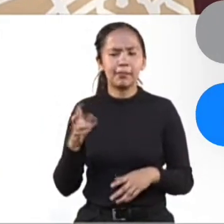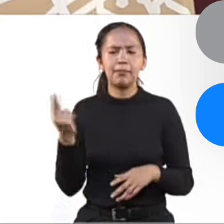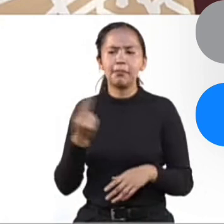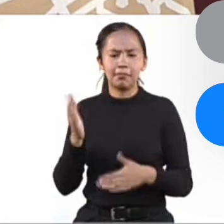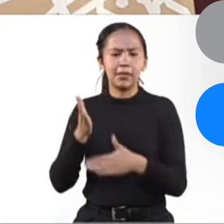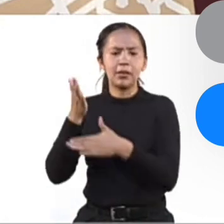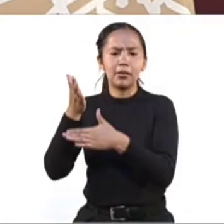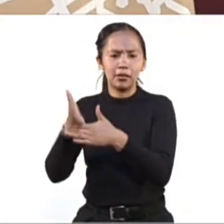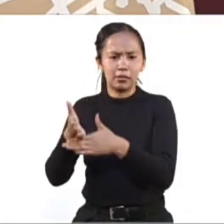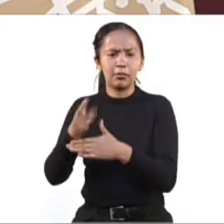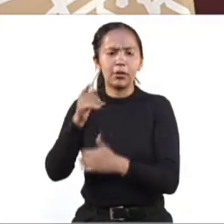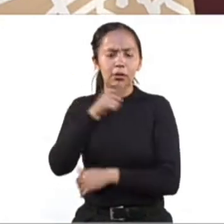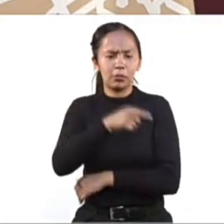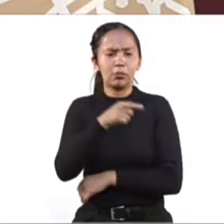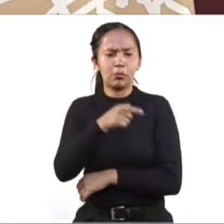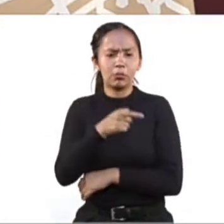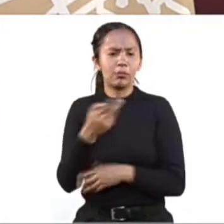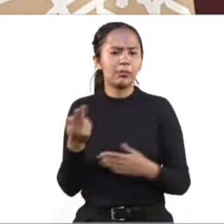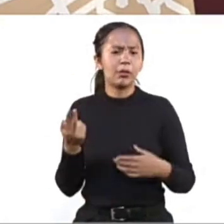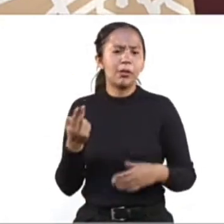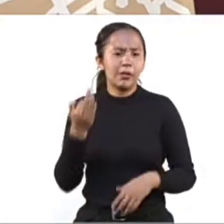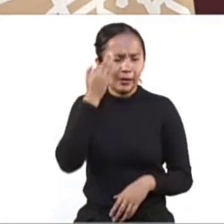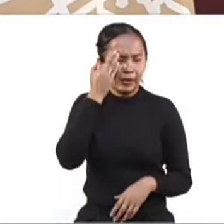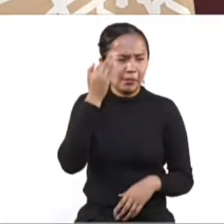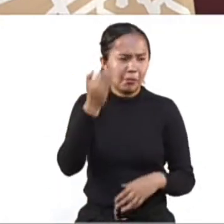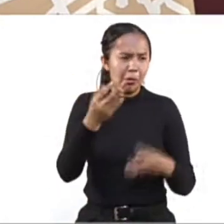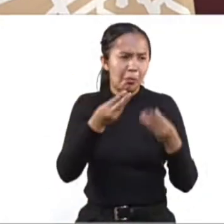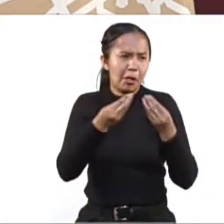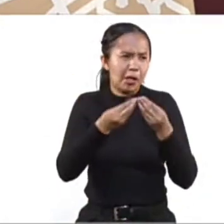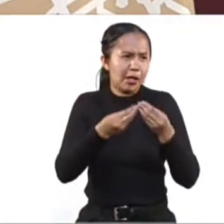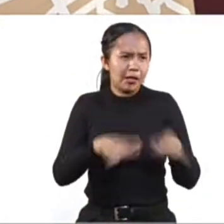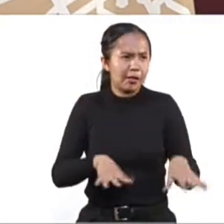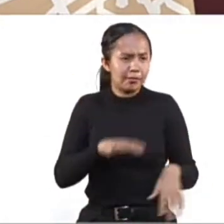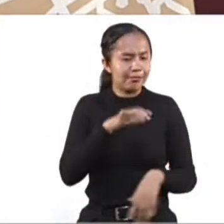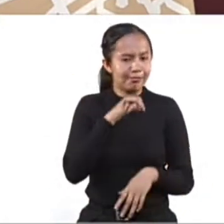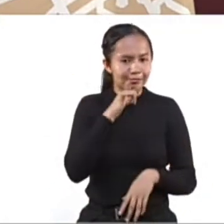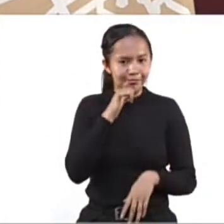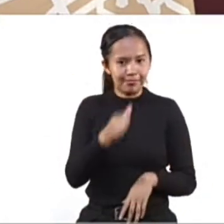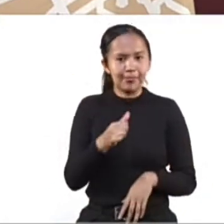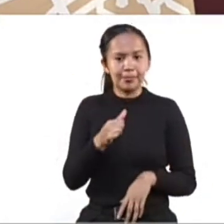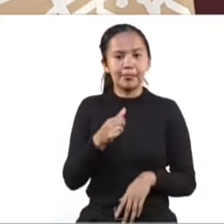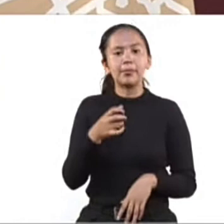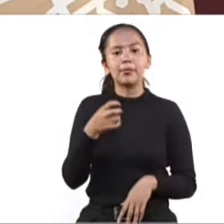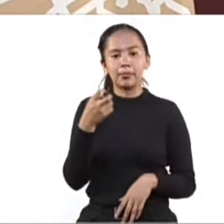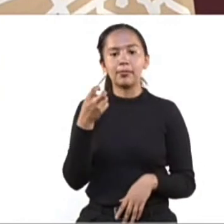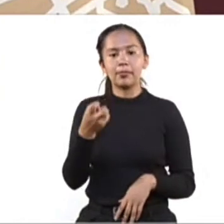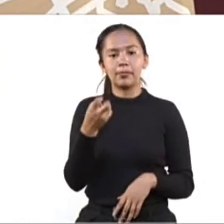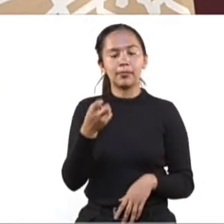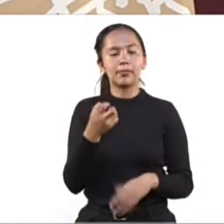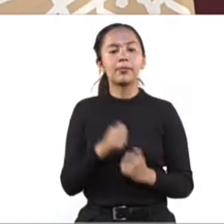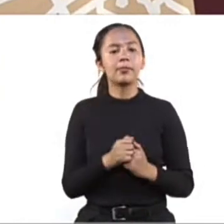pues no pierdas el tiempo no llevando lo necesario, pero también, por supuesto,